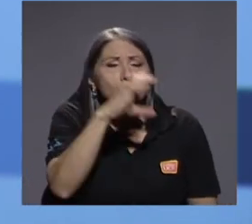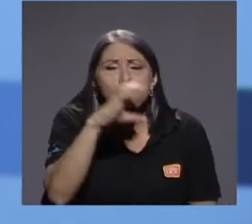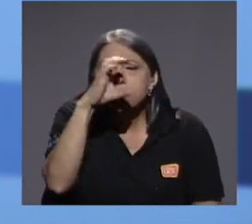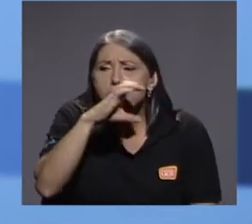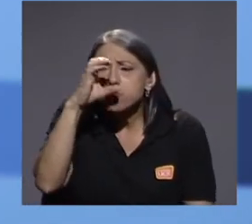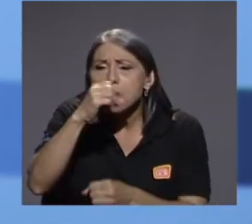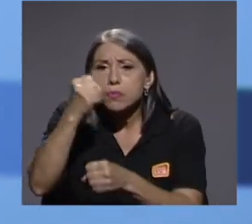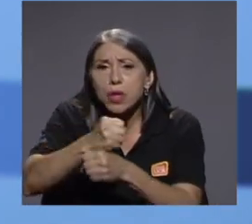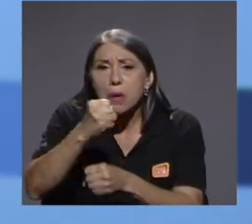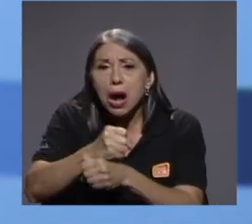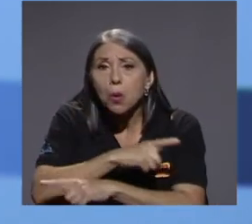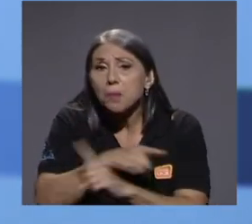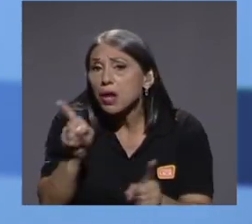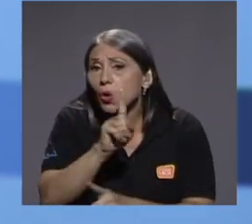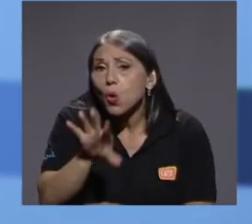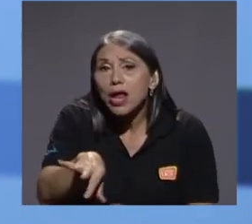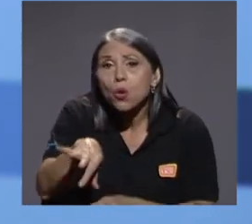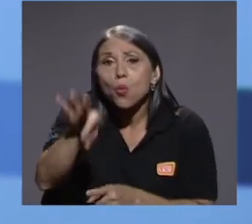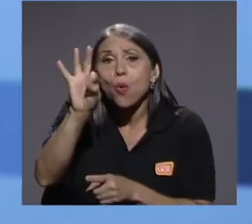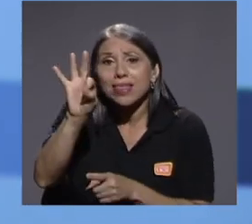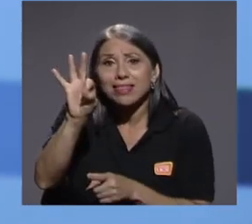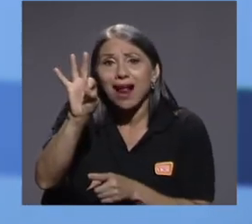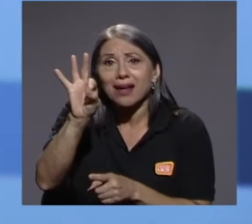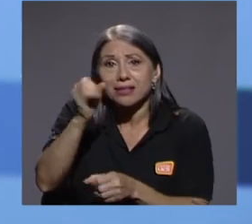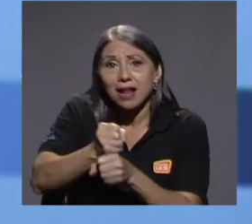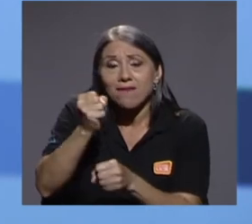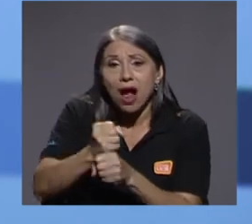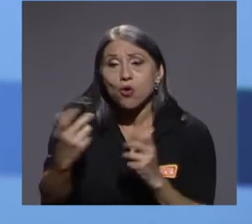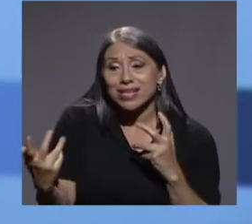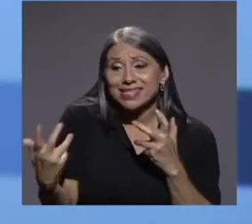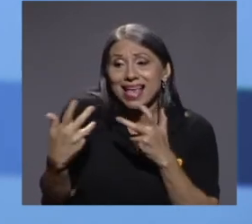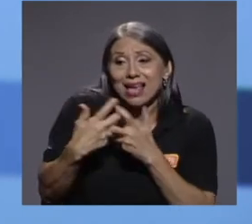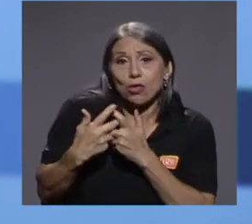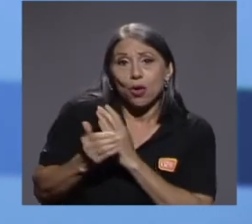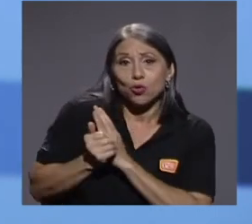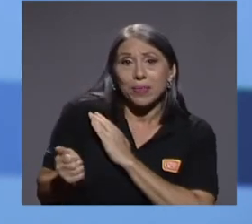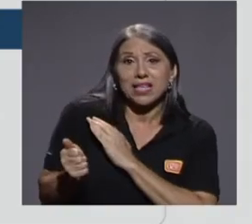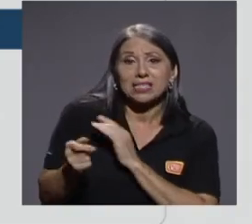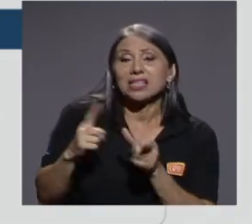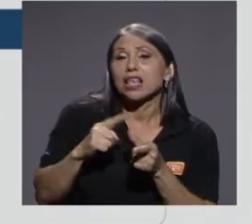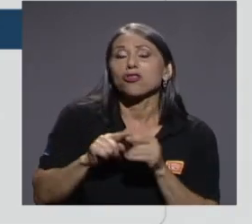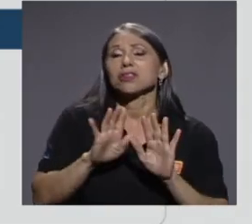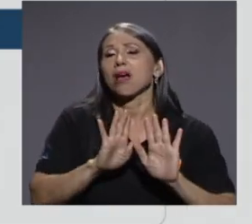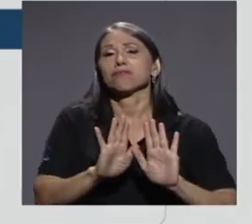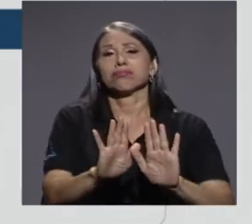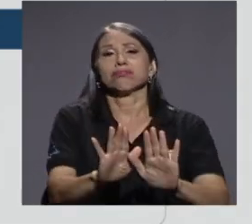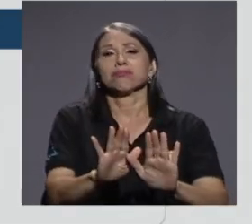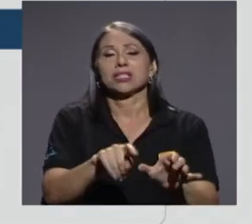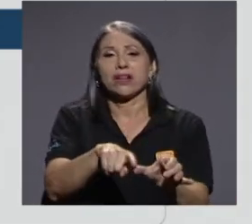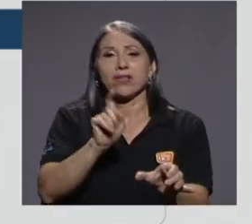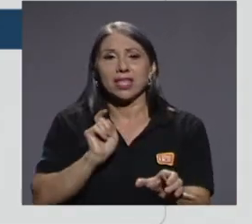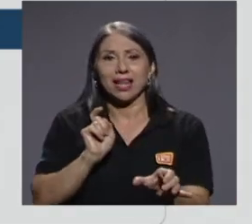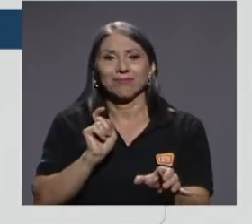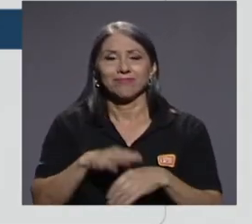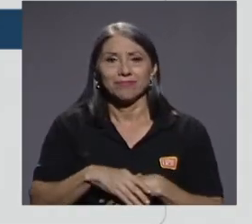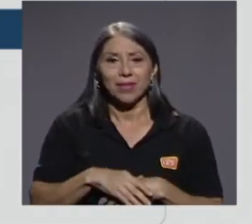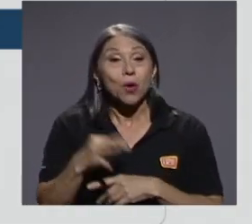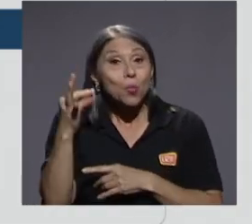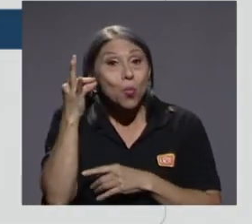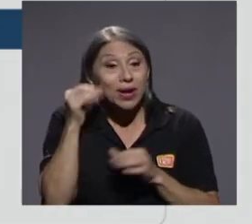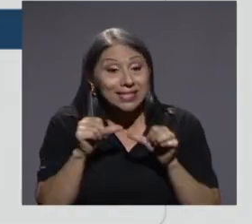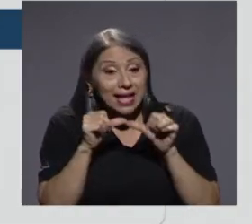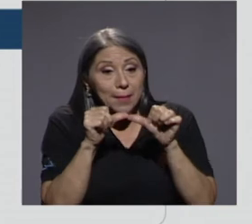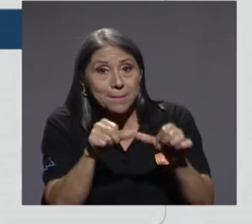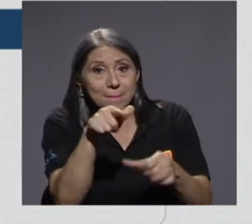pueda adecuarse a sus competencias, tienden a retirarse del mercado laboral. Es decir, que las que permanecen son